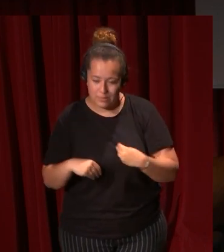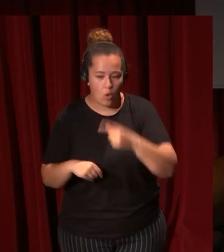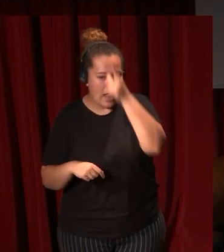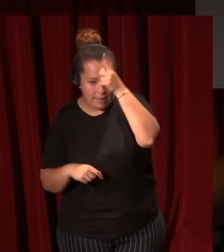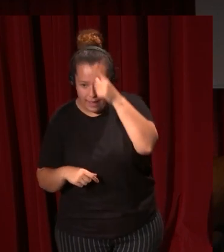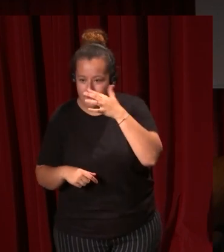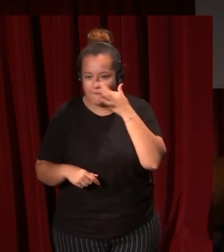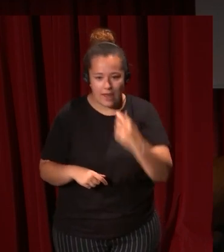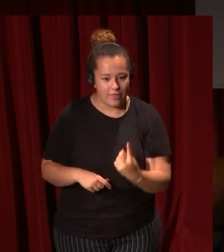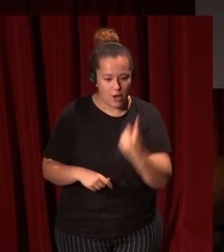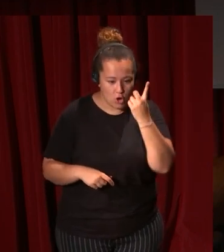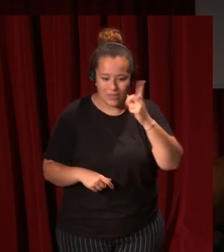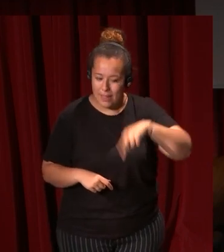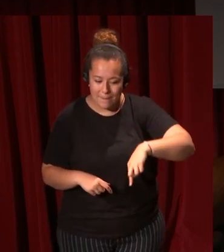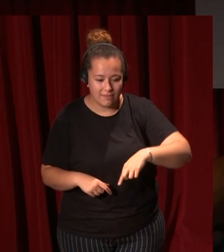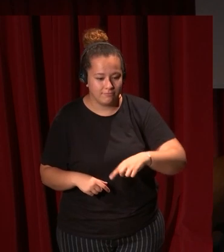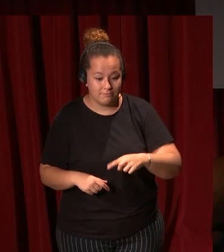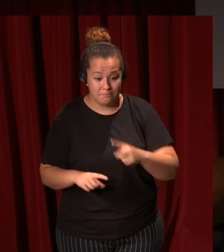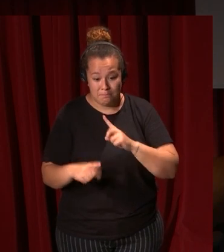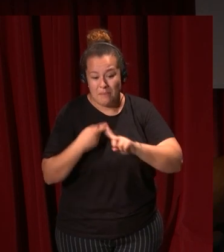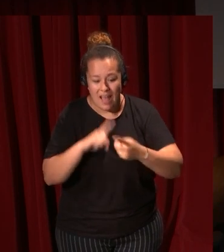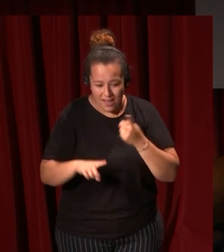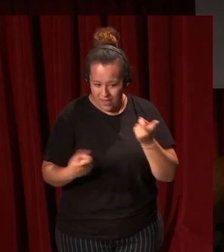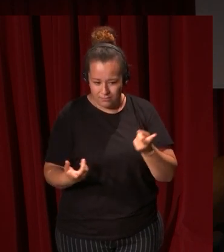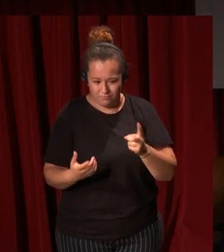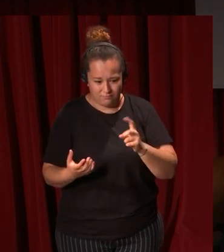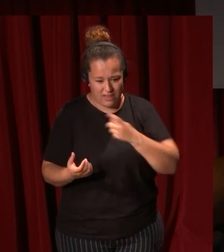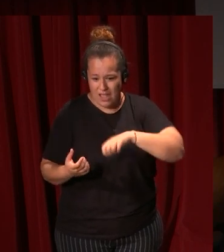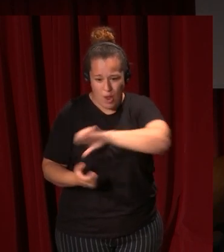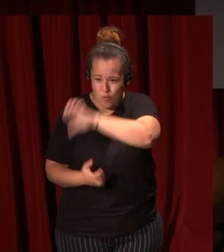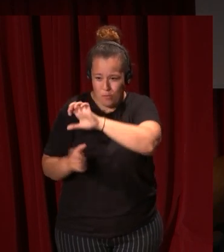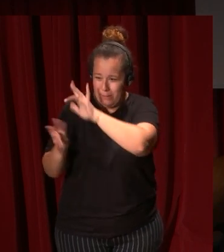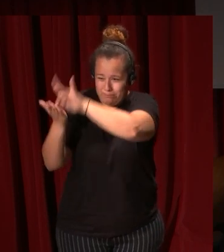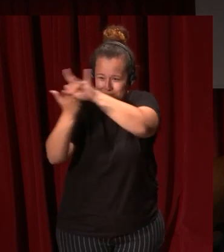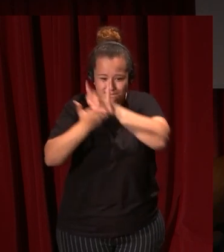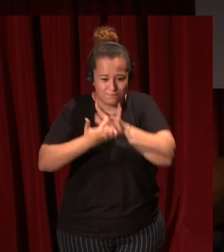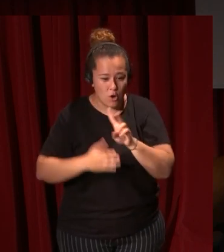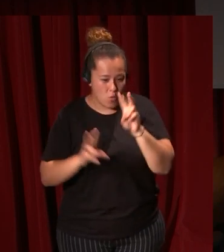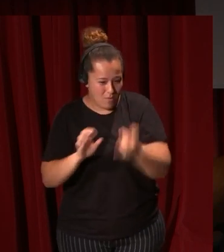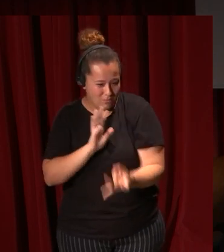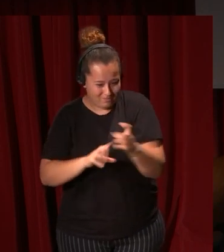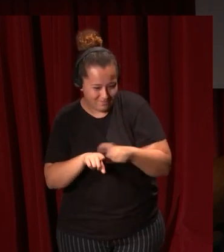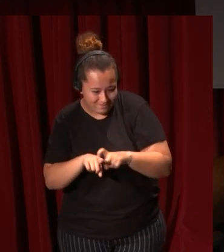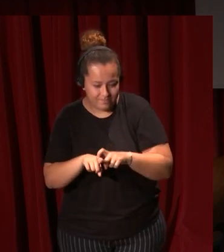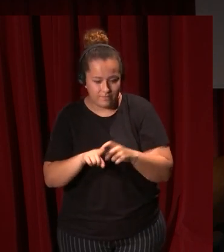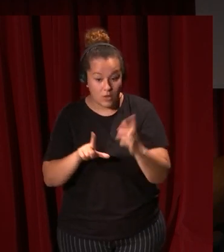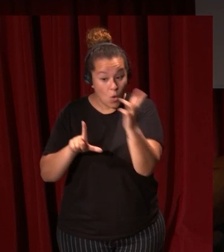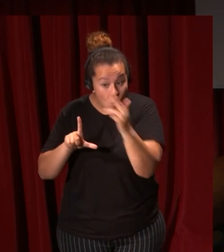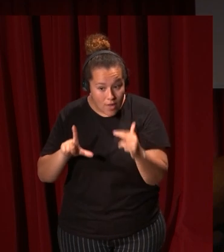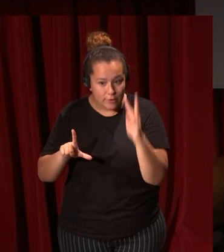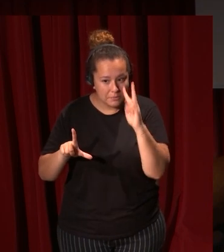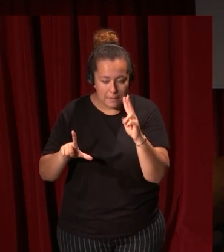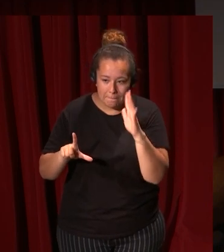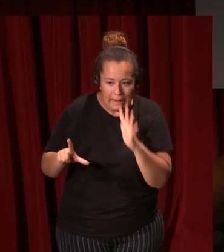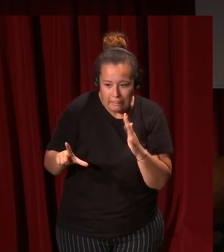en el norte de Francia lo mismo pasa en Praga también en todos los lugares de Europa surge este nuevo género cuadros que muestran aparentemente